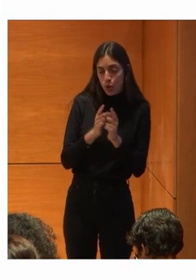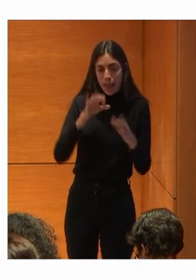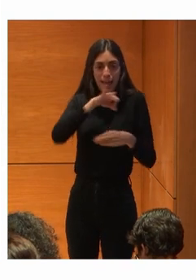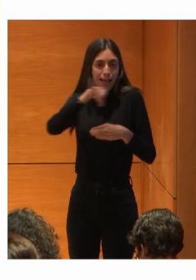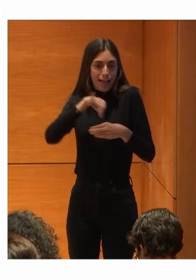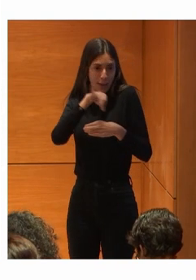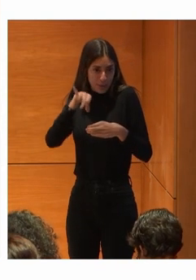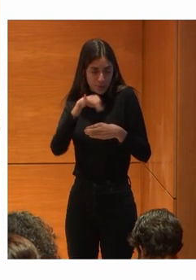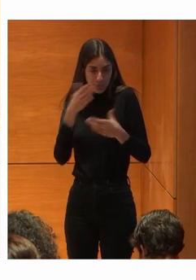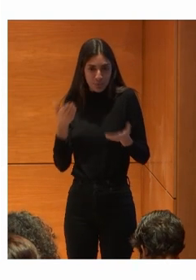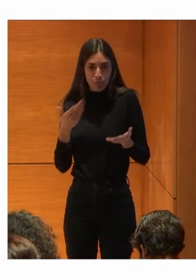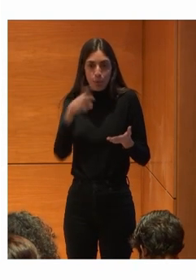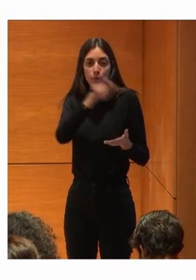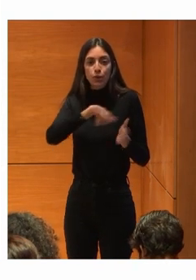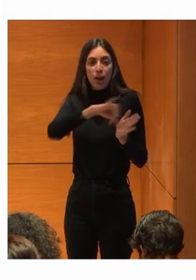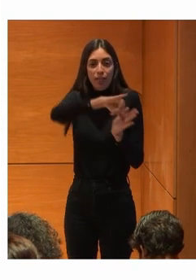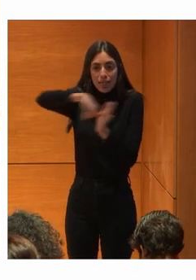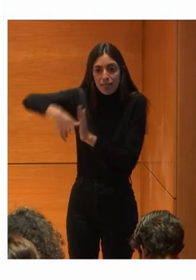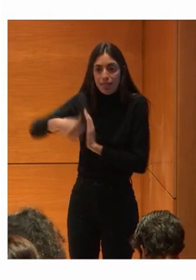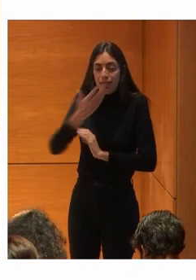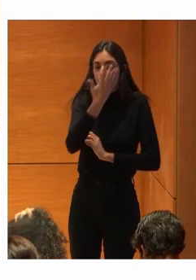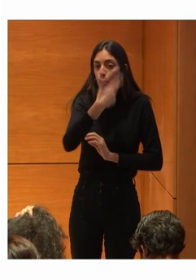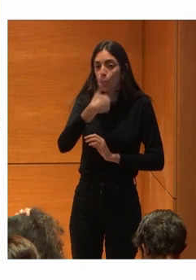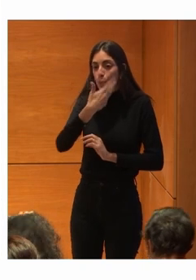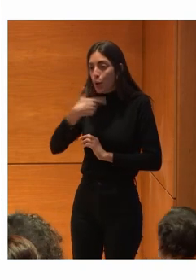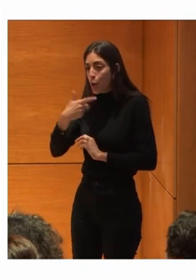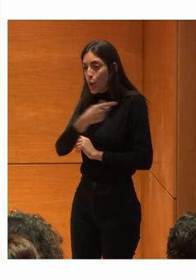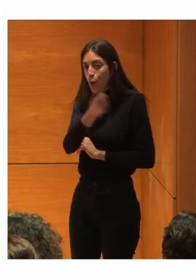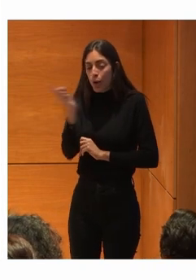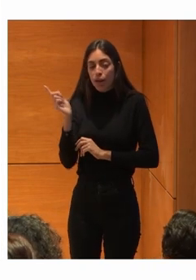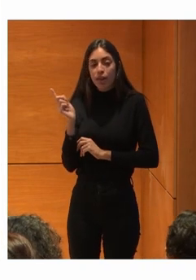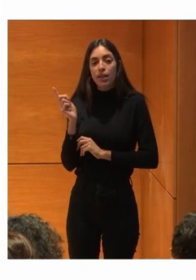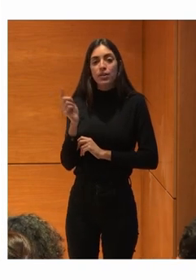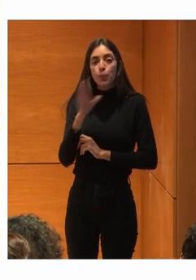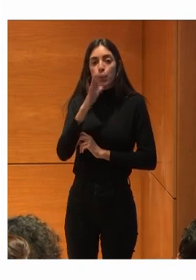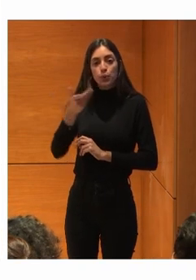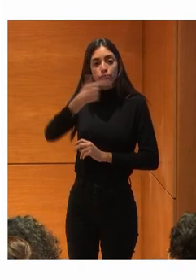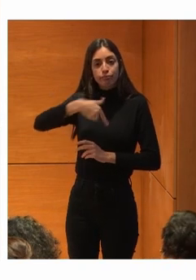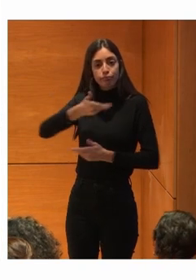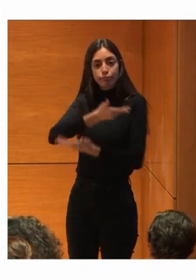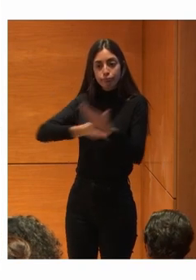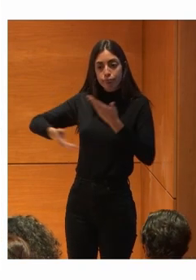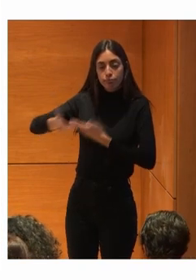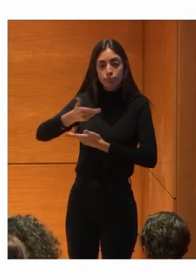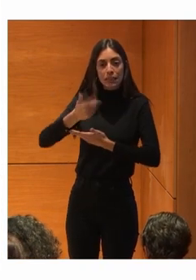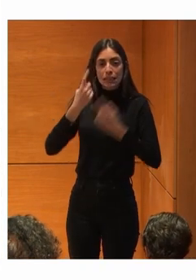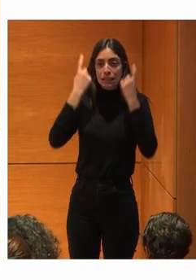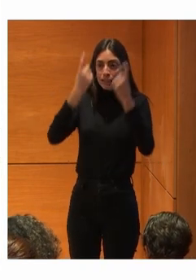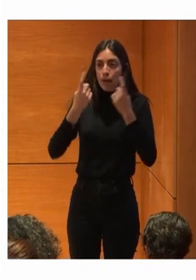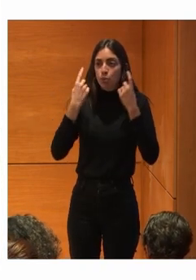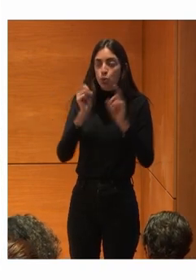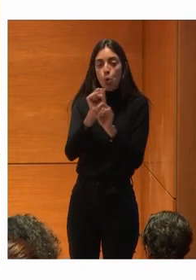Entre gente cercana Gente conocida Que contribuimos Que estamos Mirando por la misma Ventana